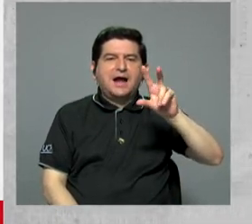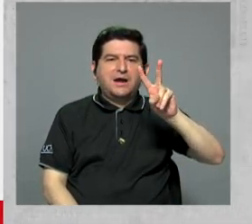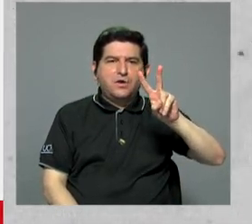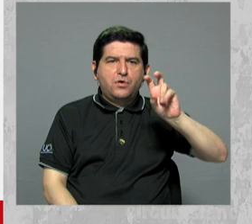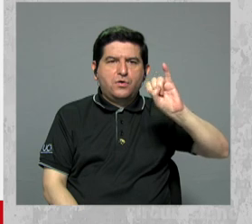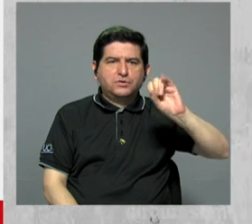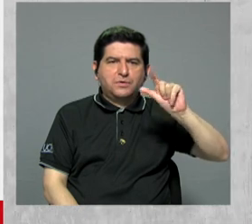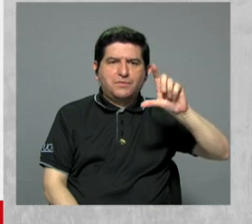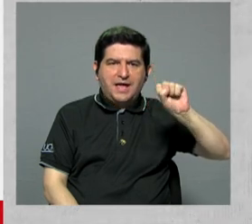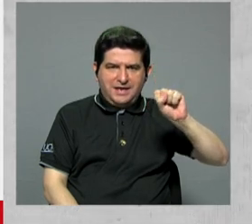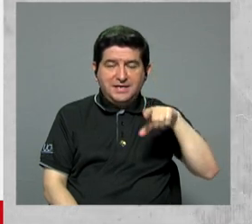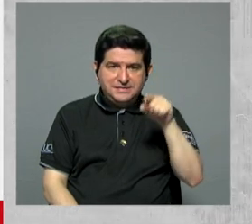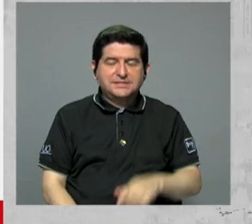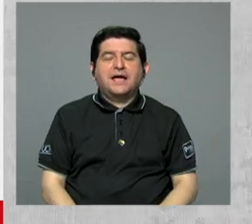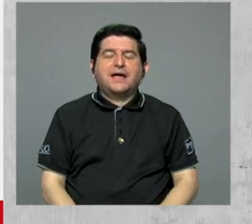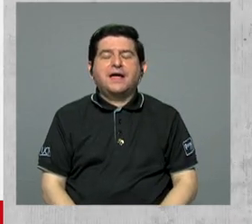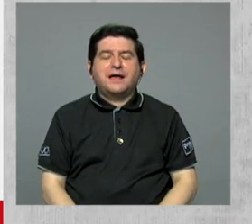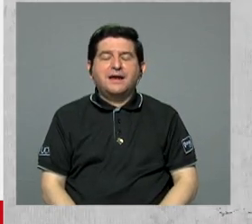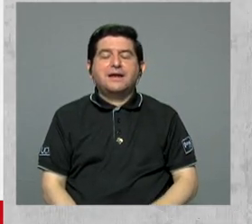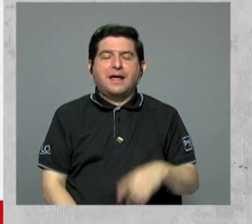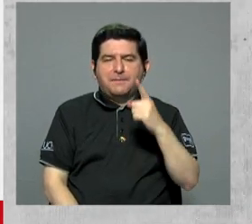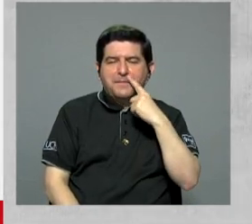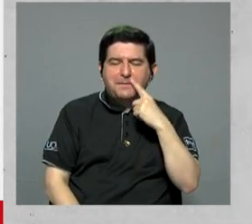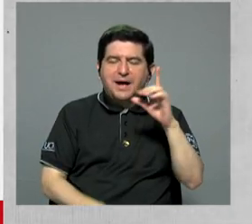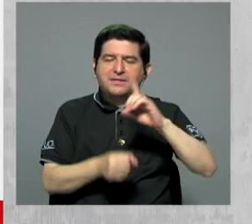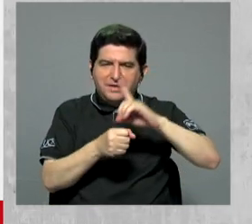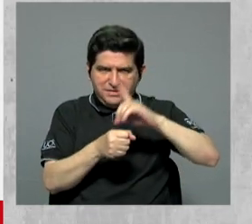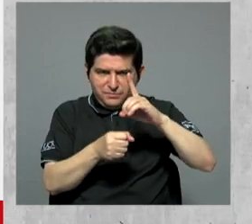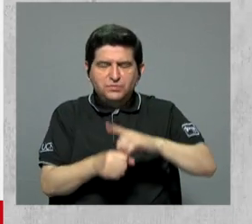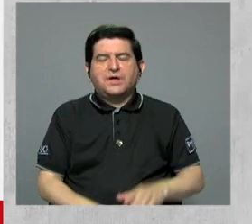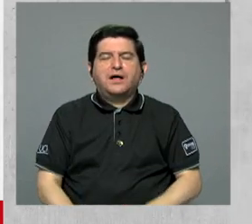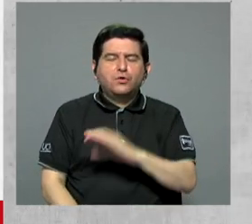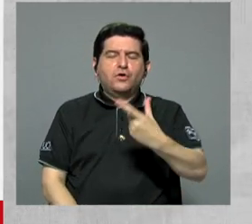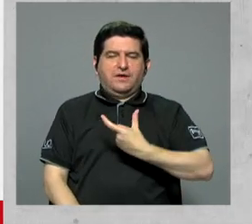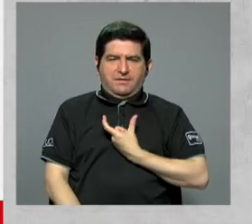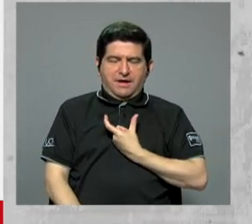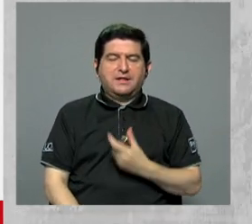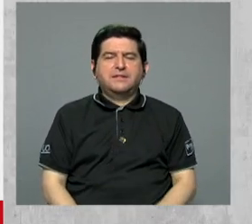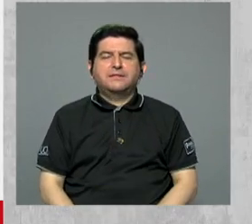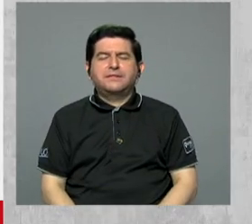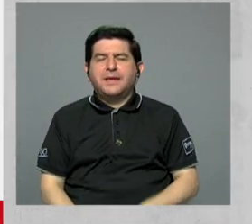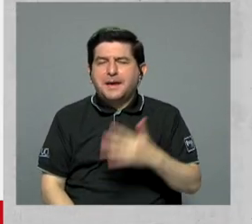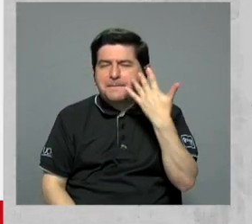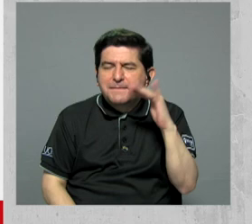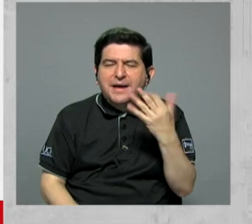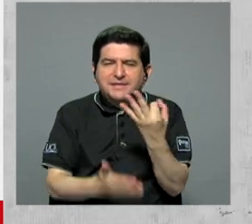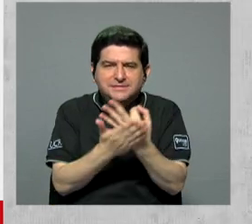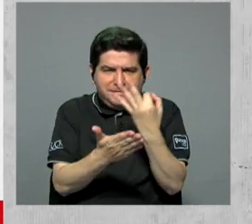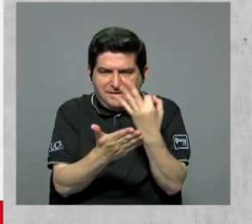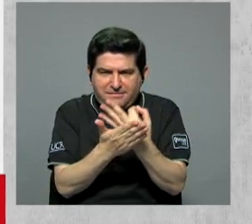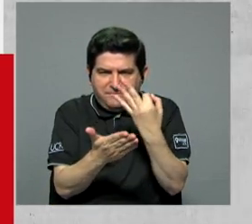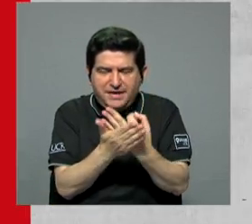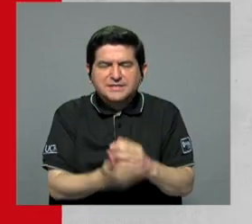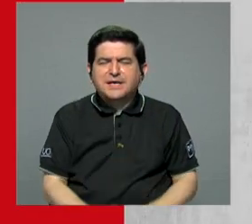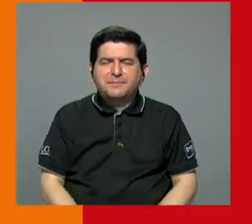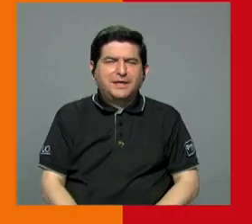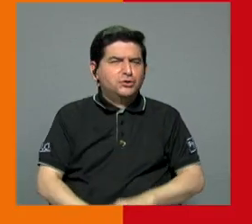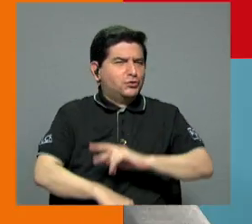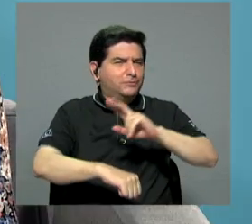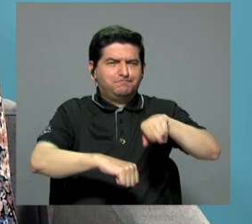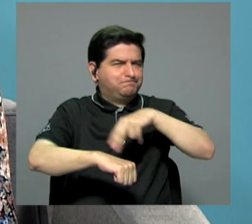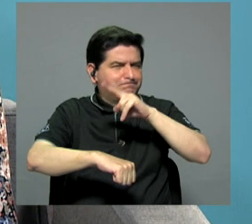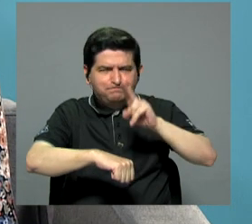alcalde del Cantón de Corredores y es papá del diputado. Eso por una posible pues mecanismo digamos de financiamiento irregular